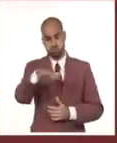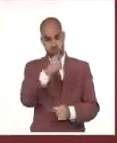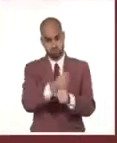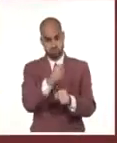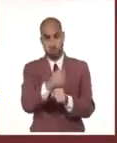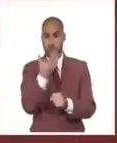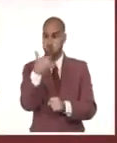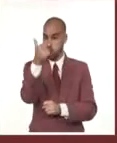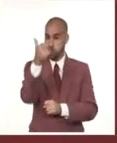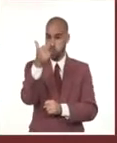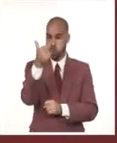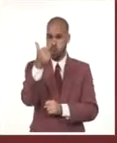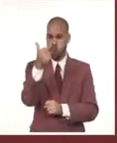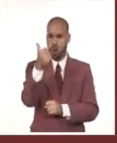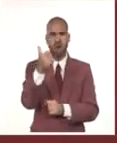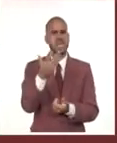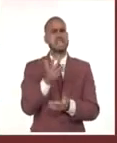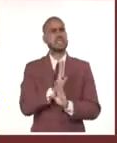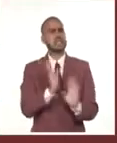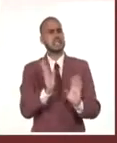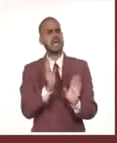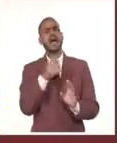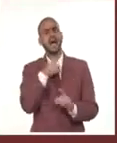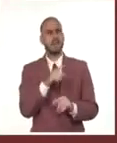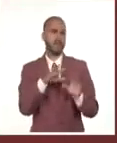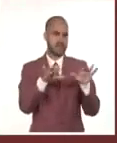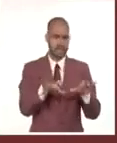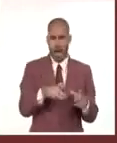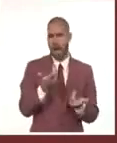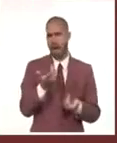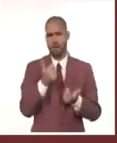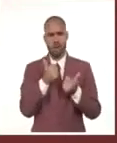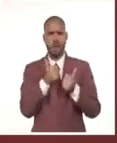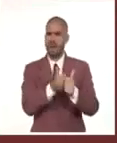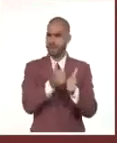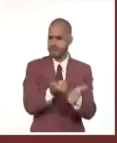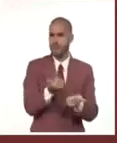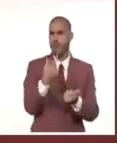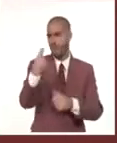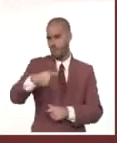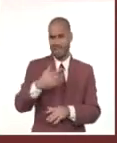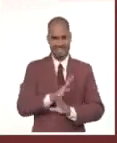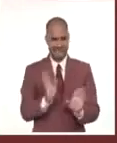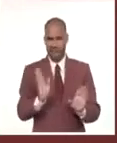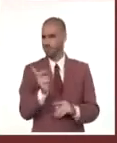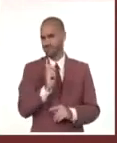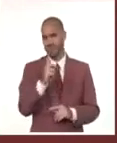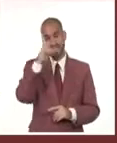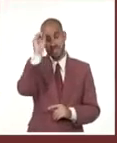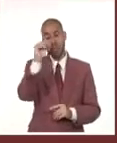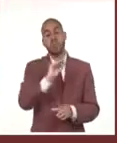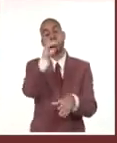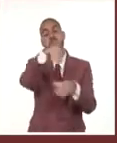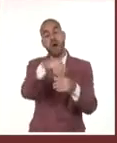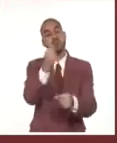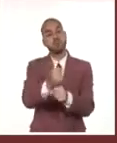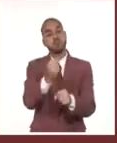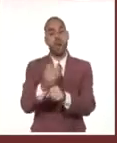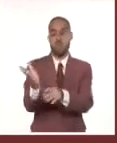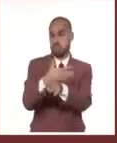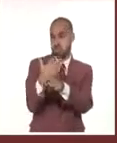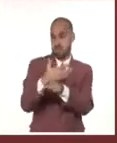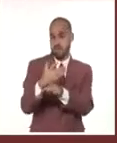no solo en hacer el papel que les corresponde desde secretario, desde asistente, desde juez, sino sobre todo la implicación que han tenido en un grupo de actividades adicionales,